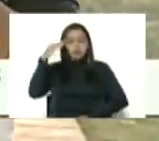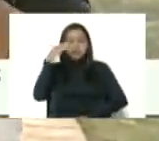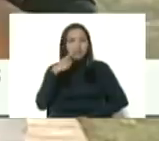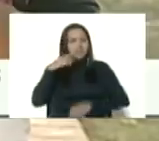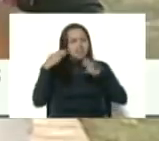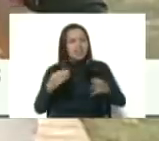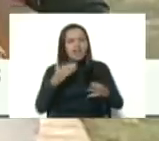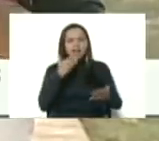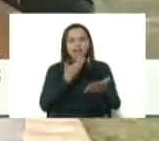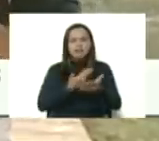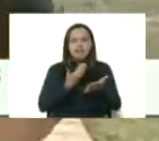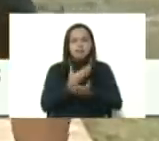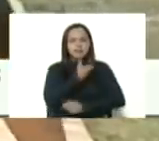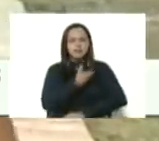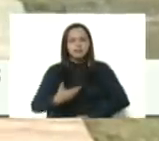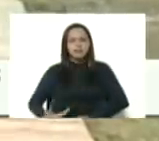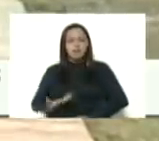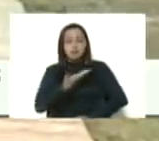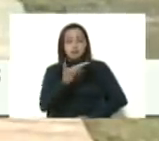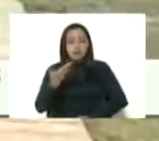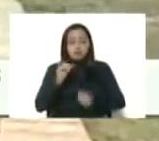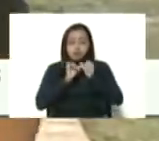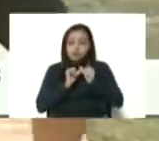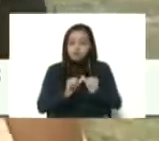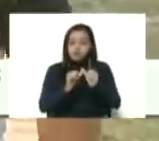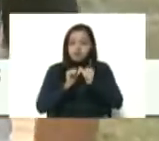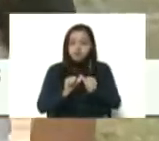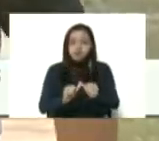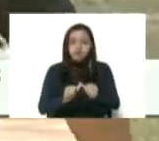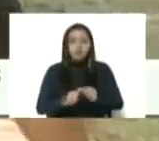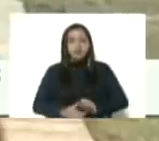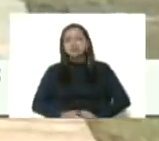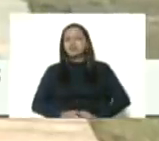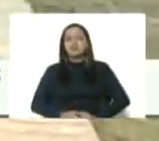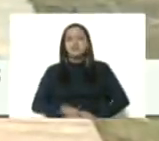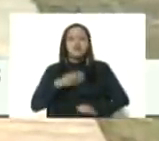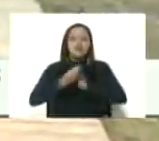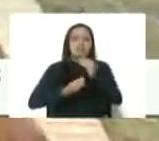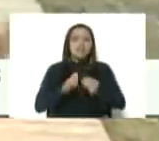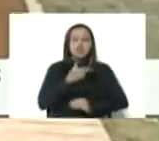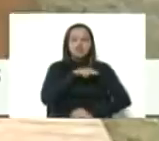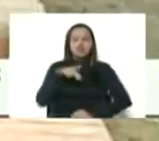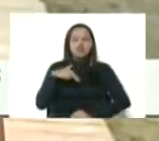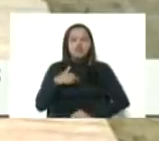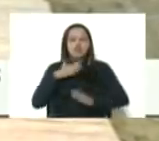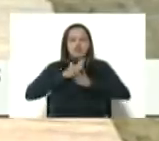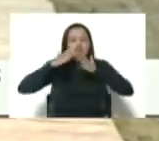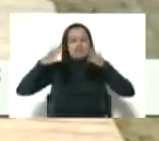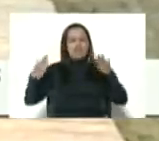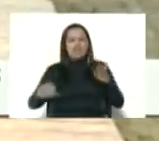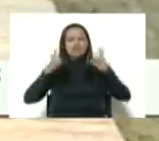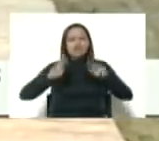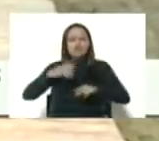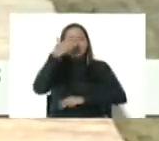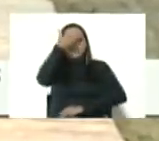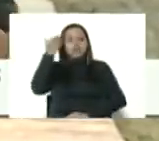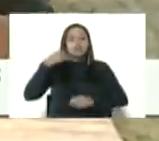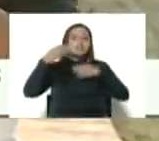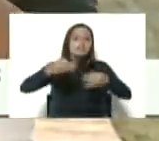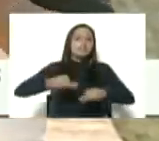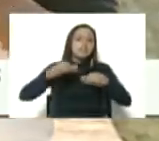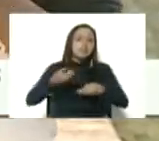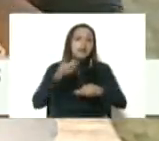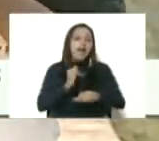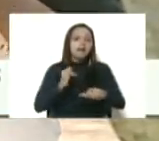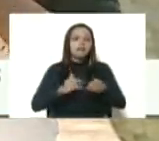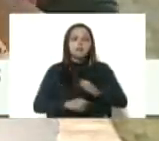estamos agradecidos, presidente, por usted continuar con el legado de nuestro gigante, el que nunca vamos a olvidar y el que siempre vamos a